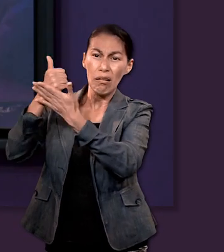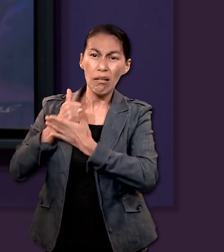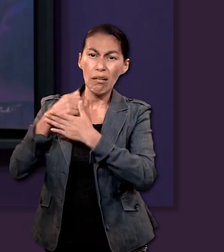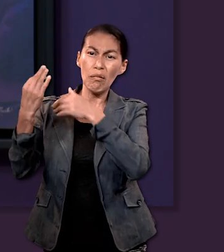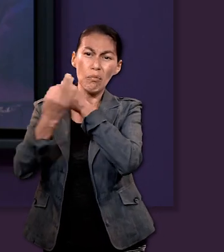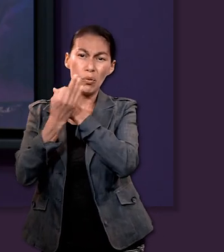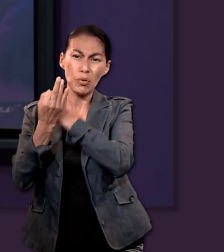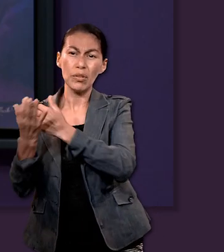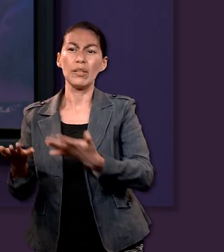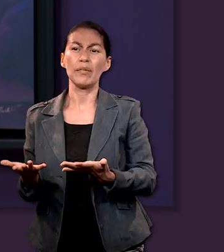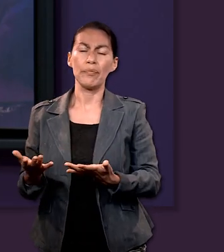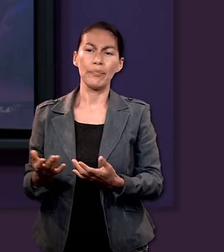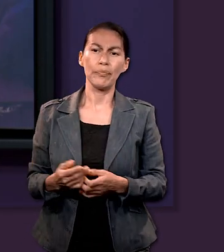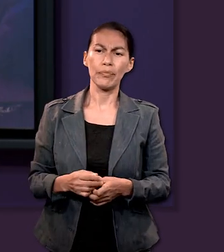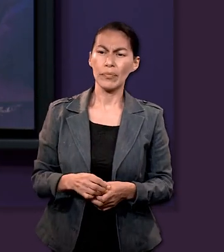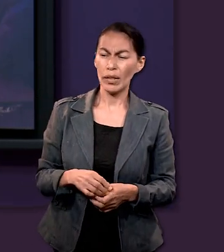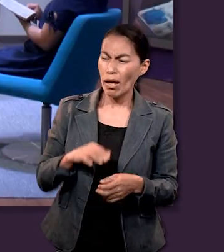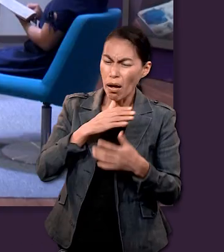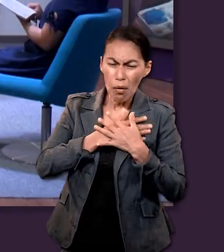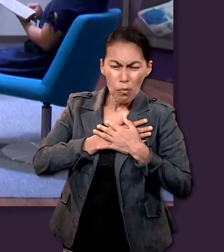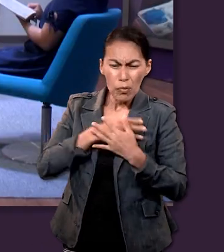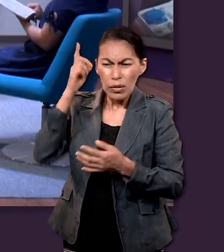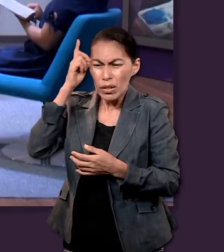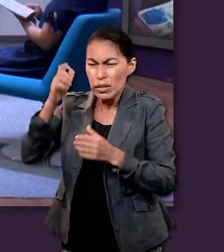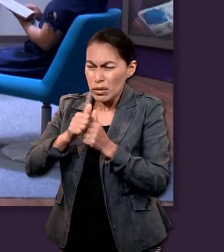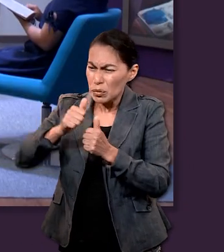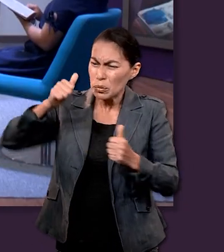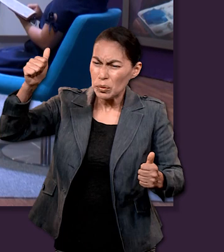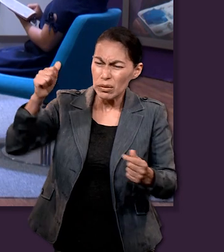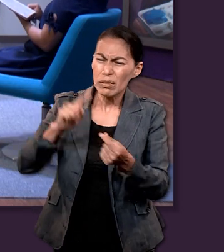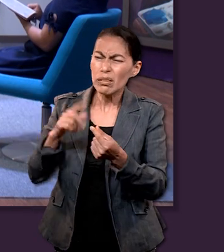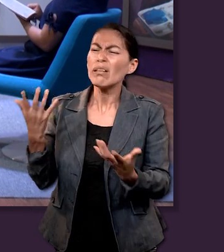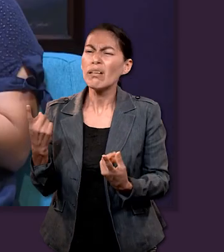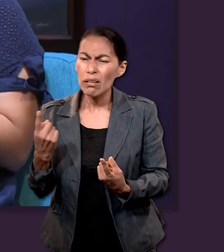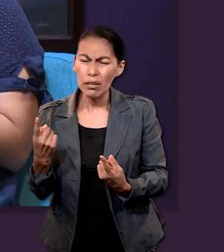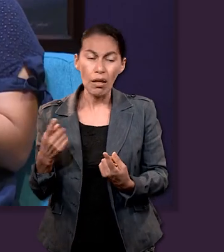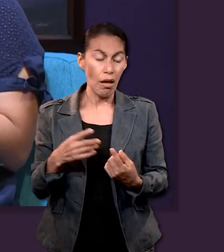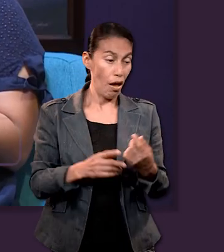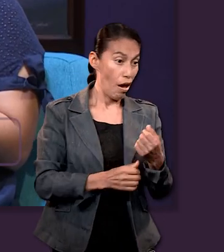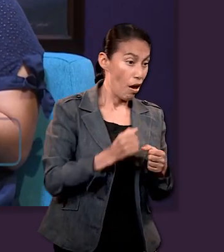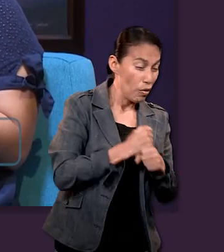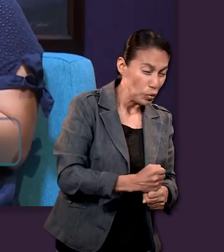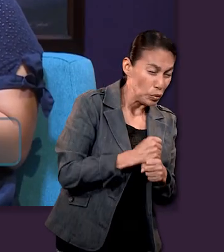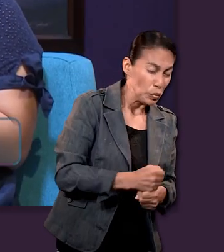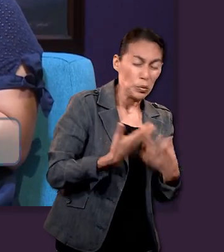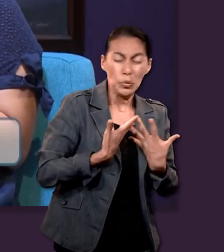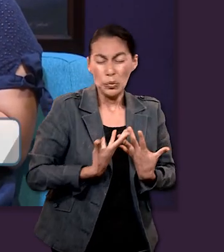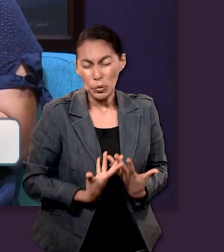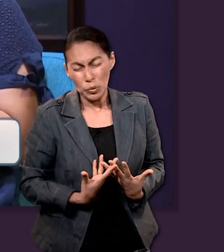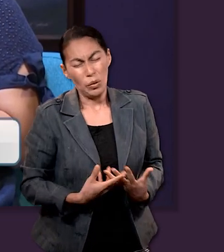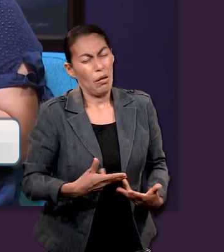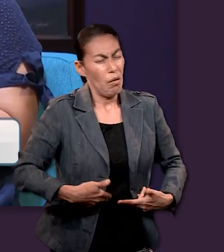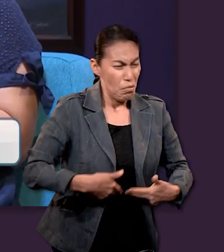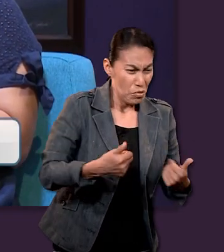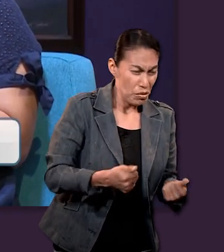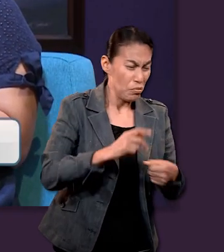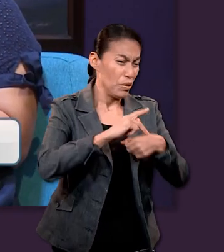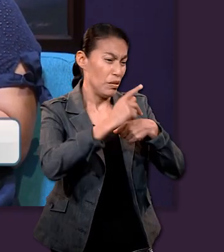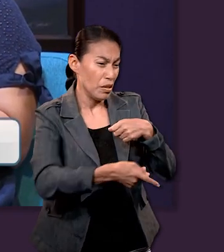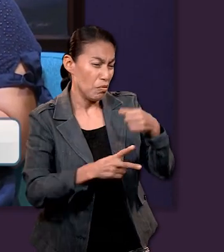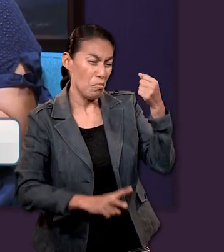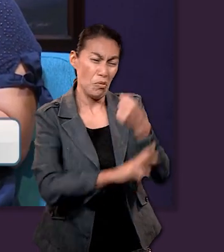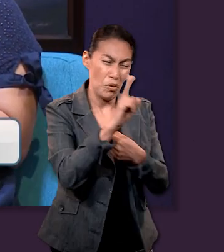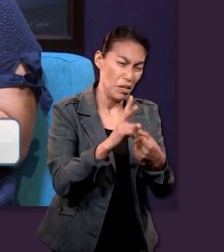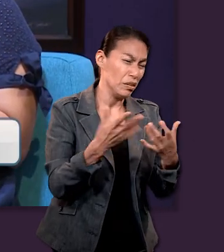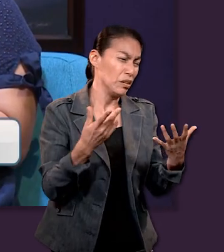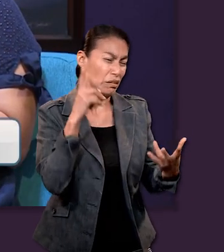también intercede por nosotros. ¿Quién nos apartará del amor de Cristo? ¿La tribulación, la angustia, la persecución, el hambre, la